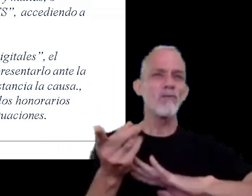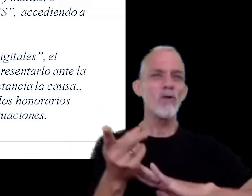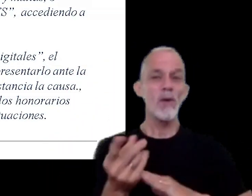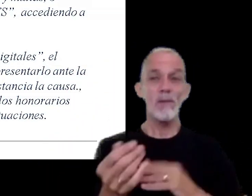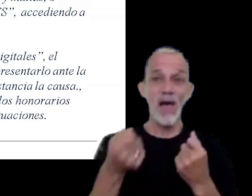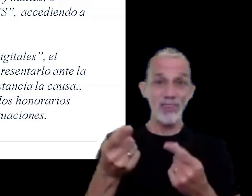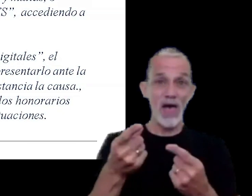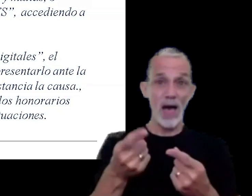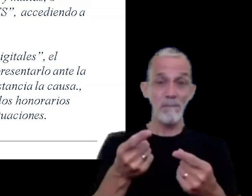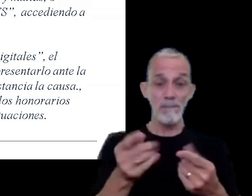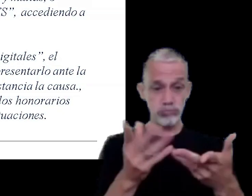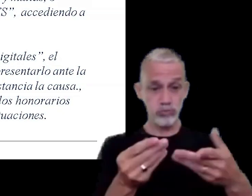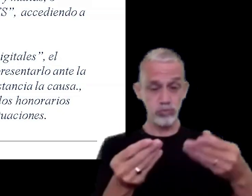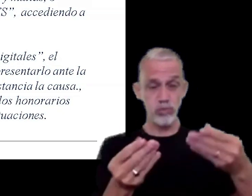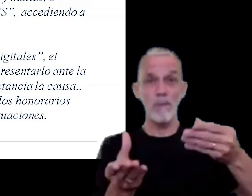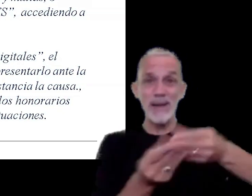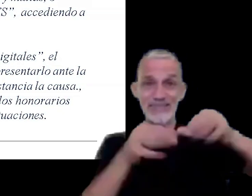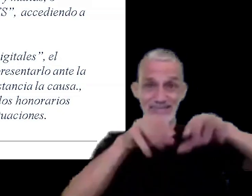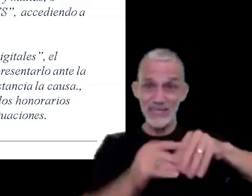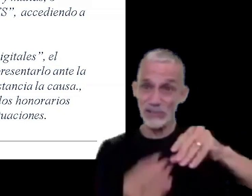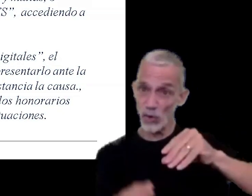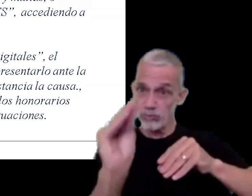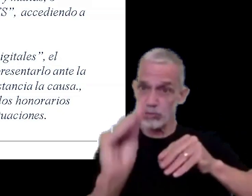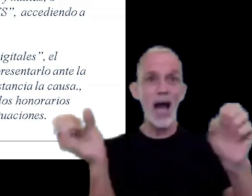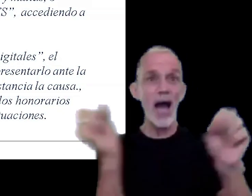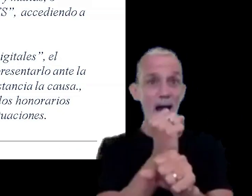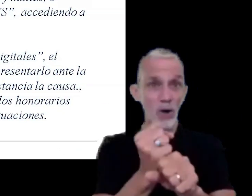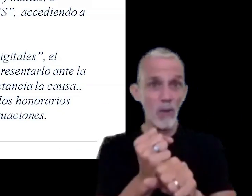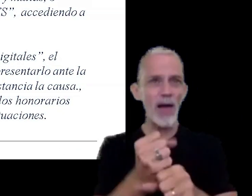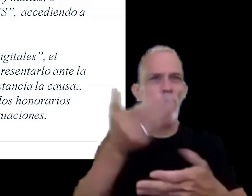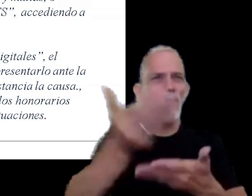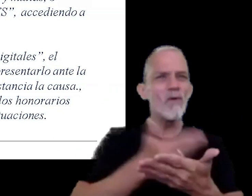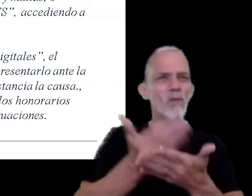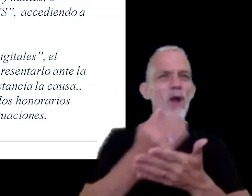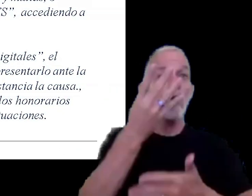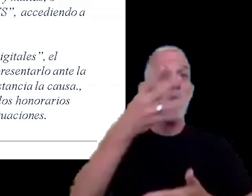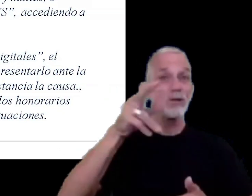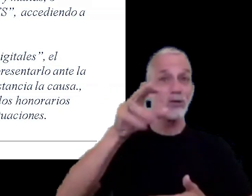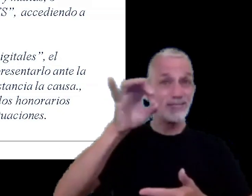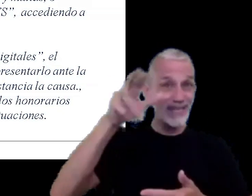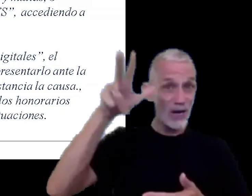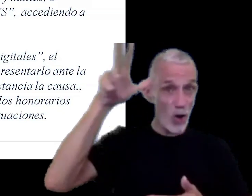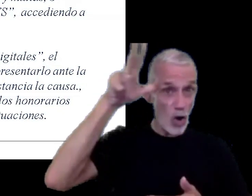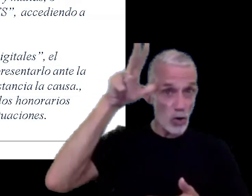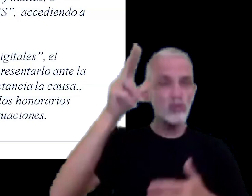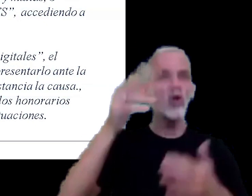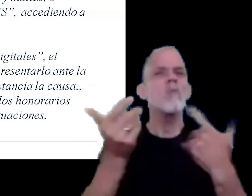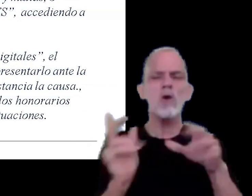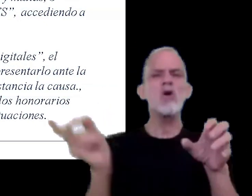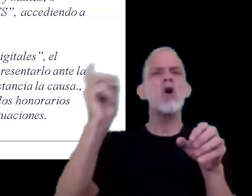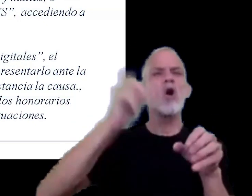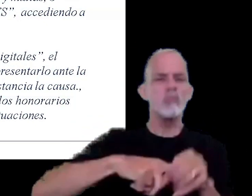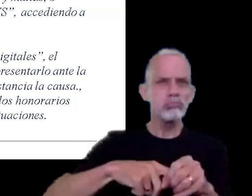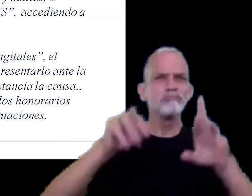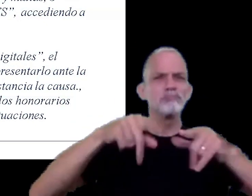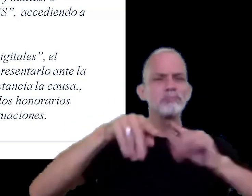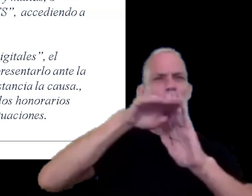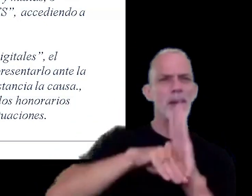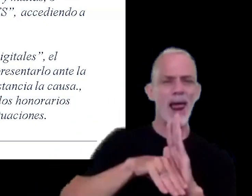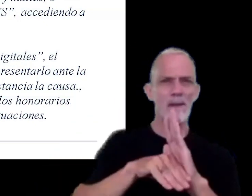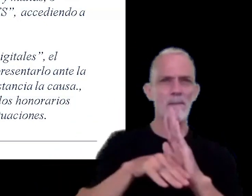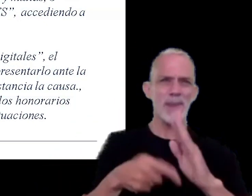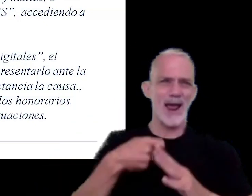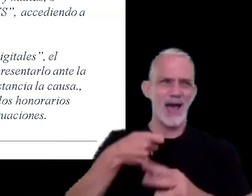la presentación y una vez que tiene aprobado el 408 se va a poder adherir al régimen de consolidación